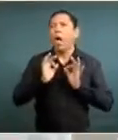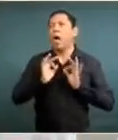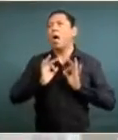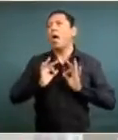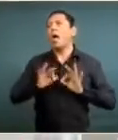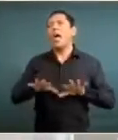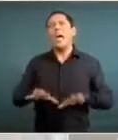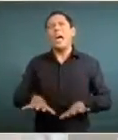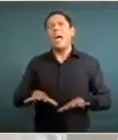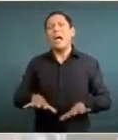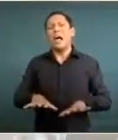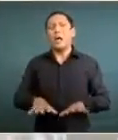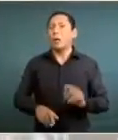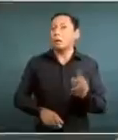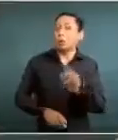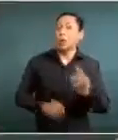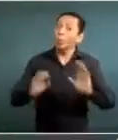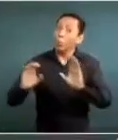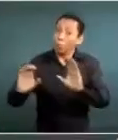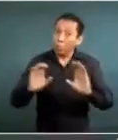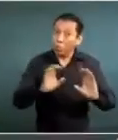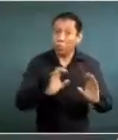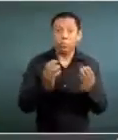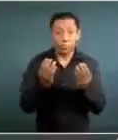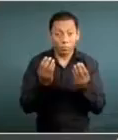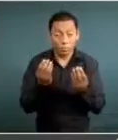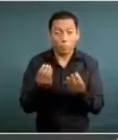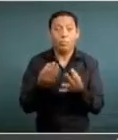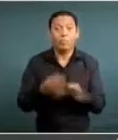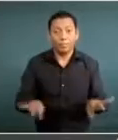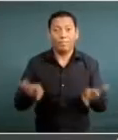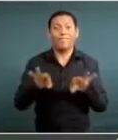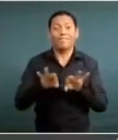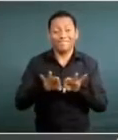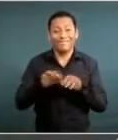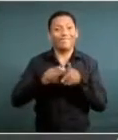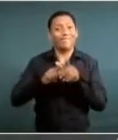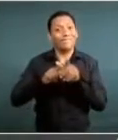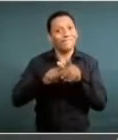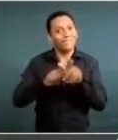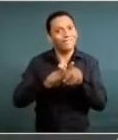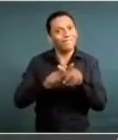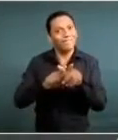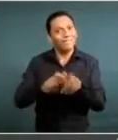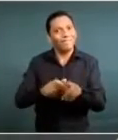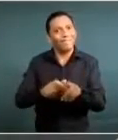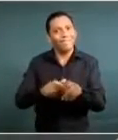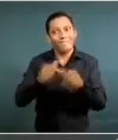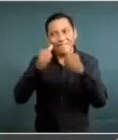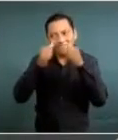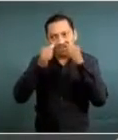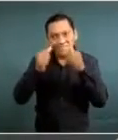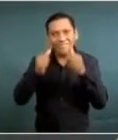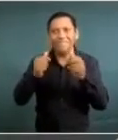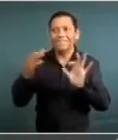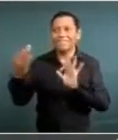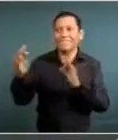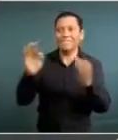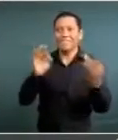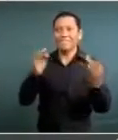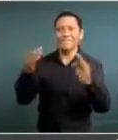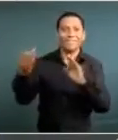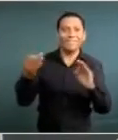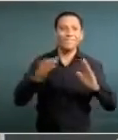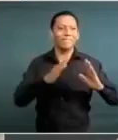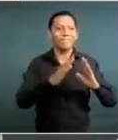Se trata de seguirnos cuidando, de seguir manteniendo la sana distancia, de no